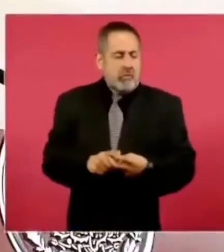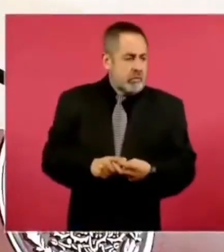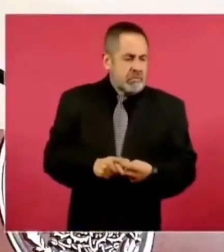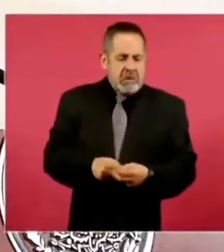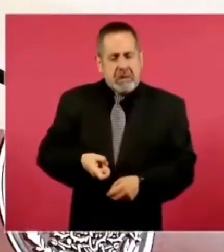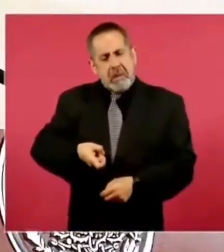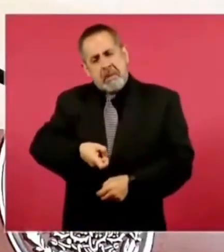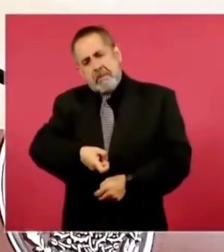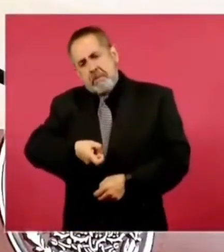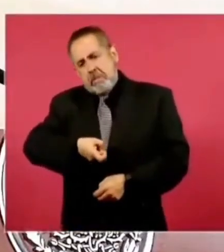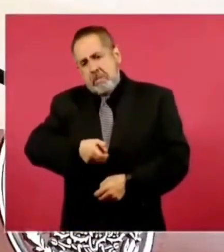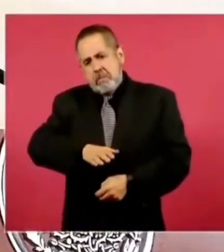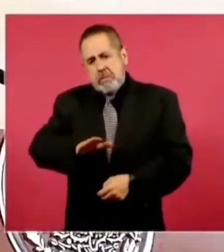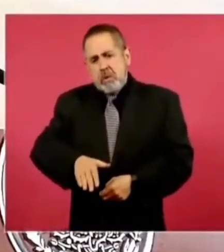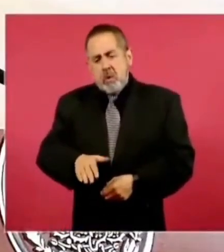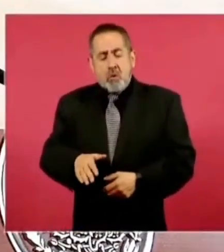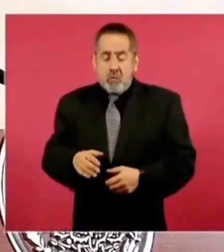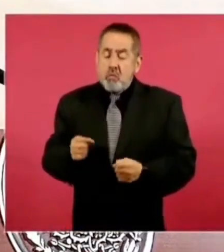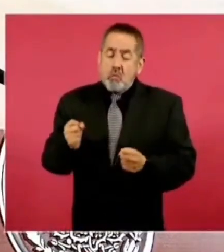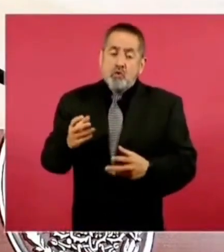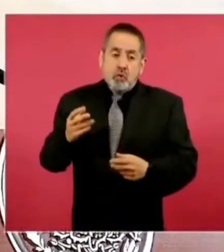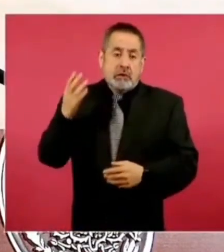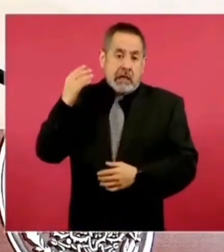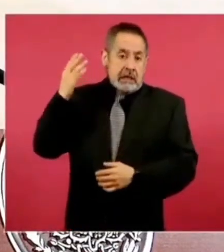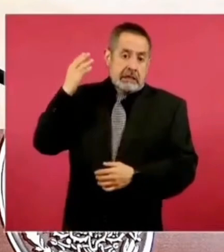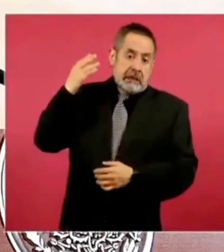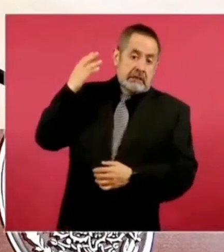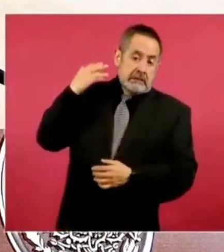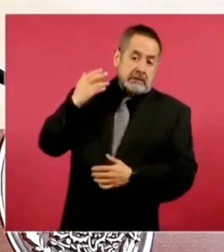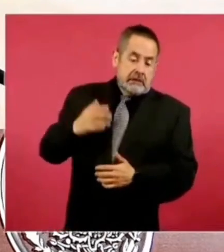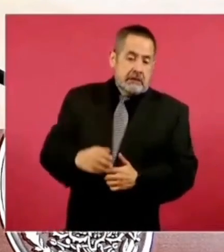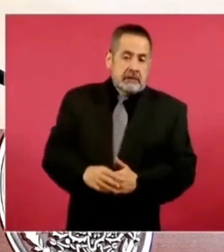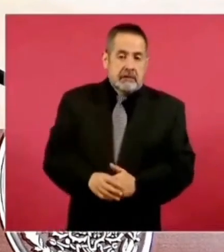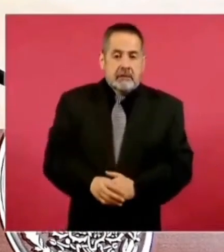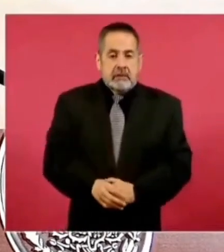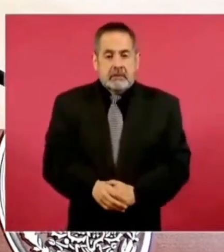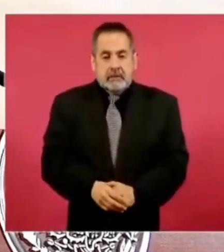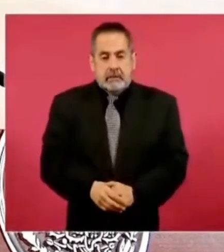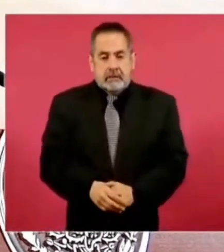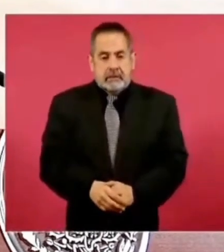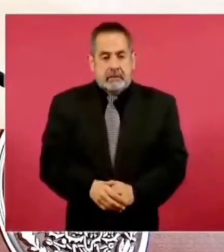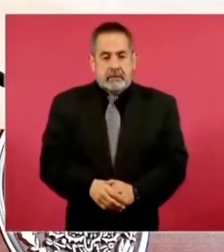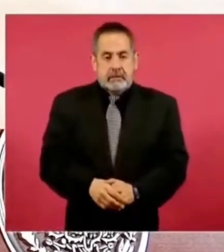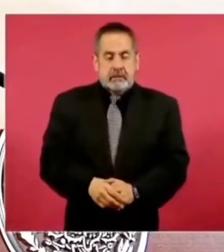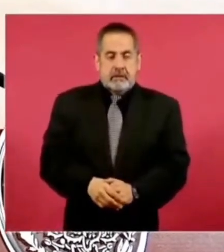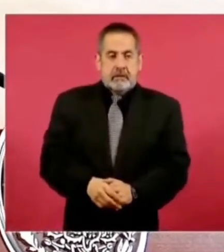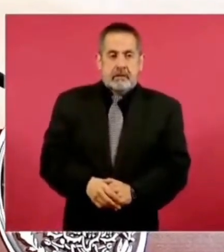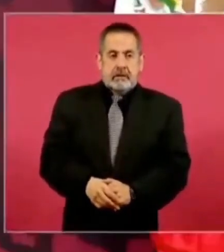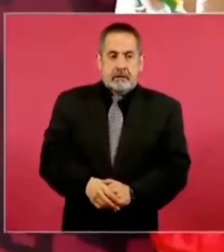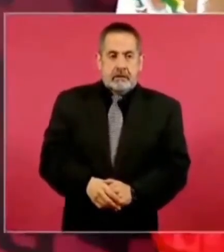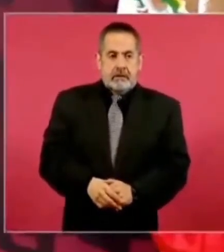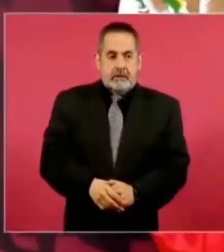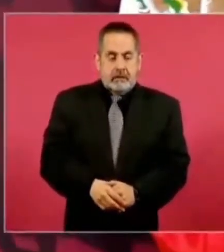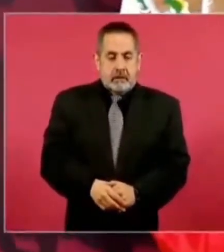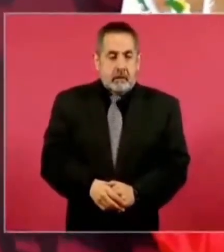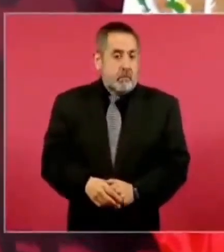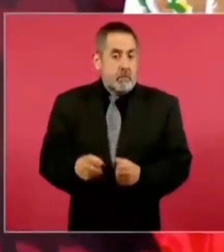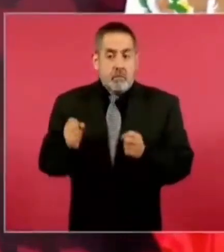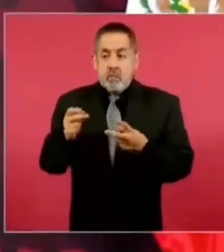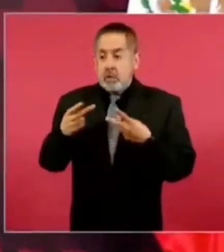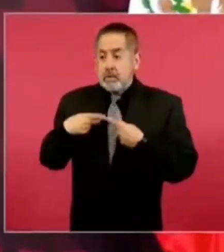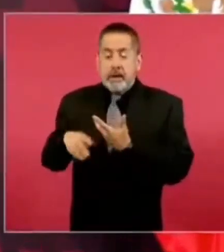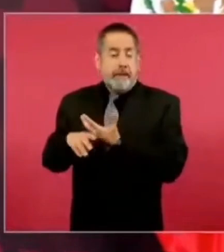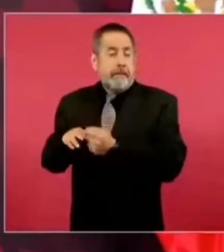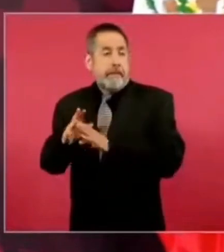de muchos migrantes.